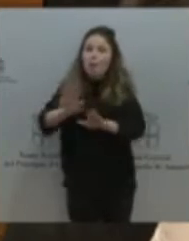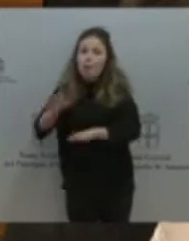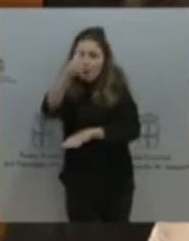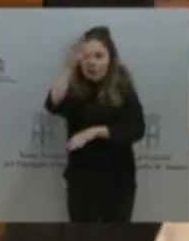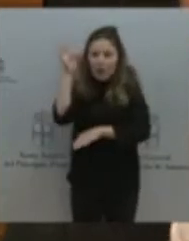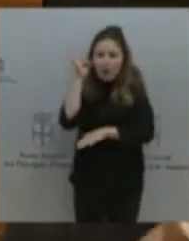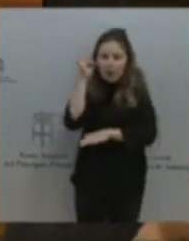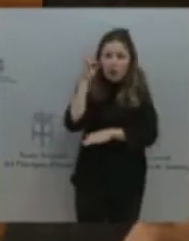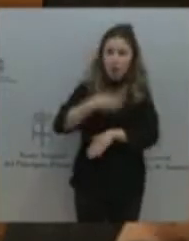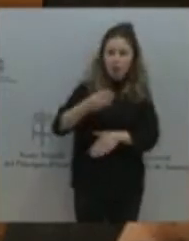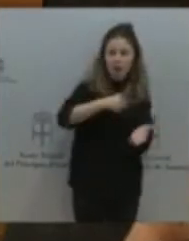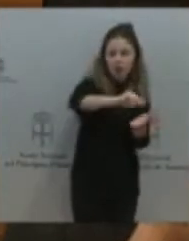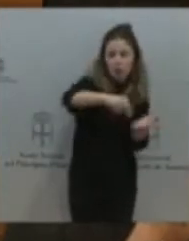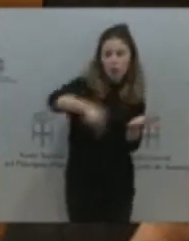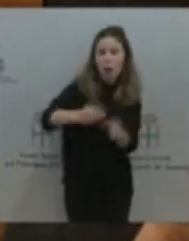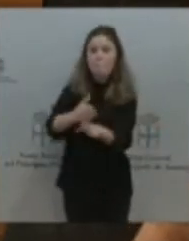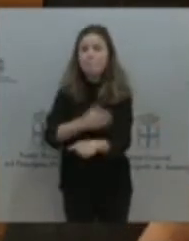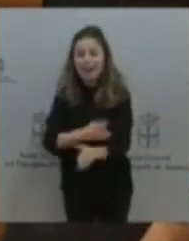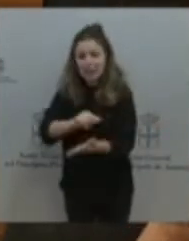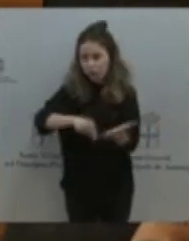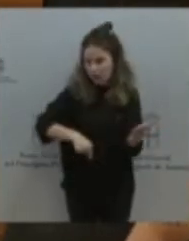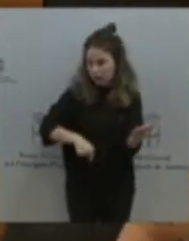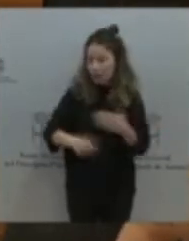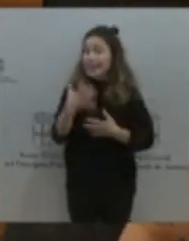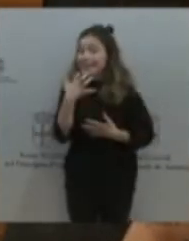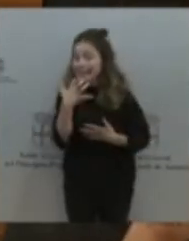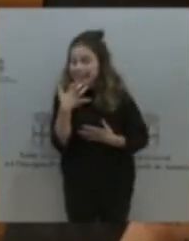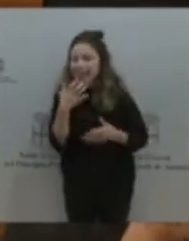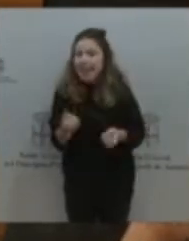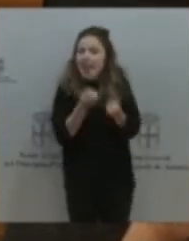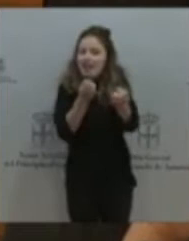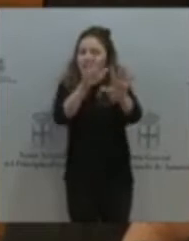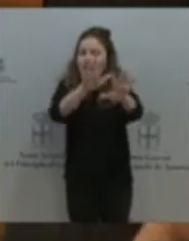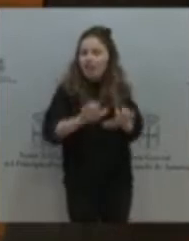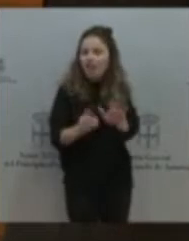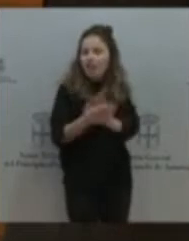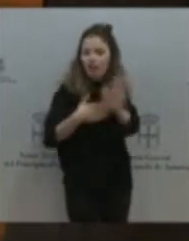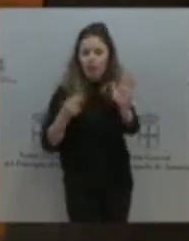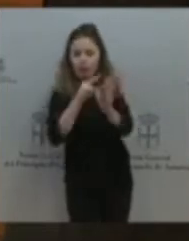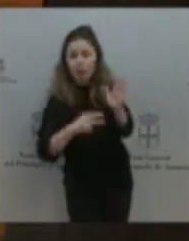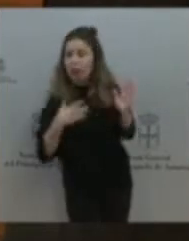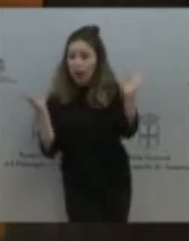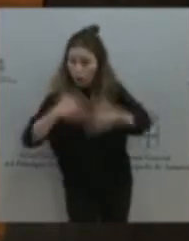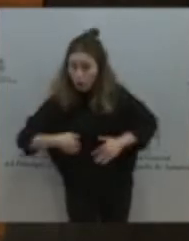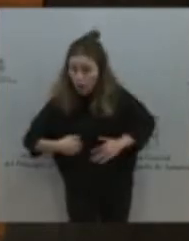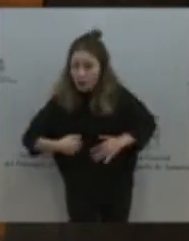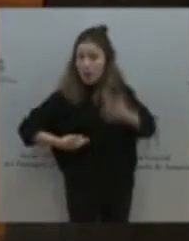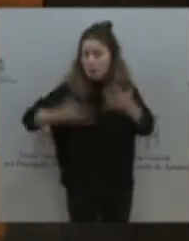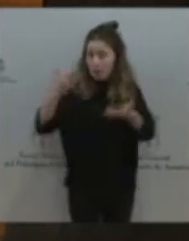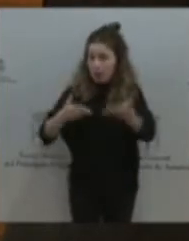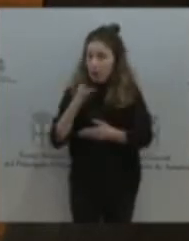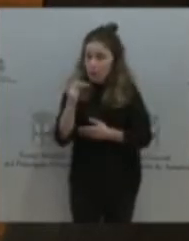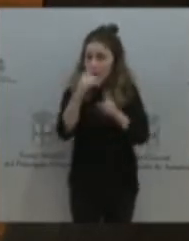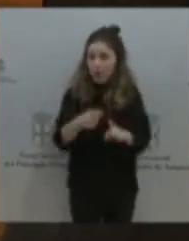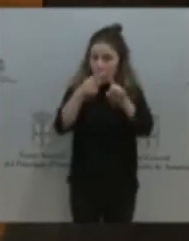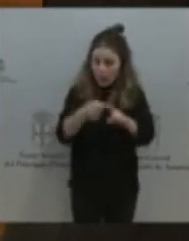tienen ni siquiera un informe valorado positivamente para que se instale esa central eólica? ¿Qué es lo que está ocurriendo?